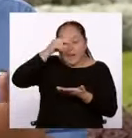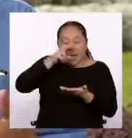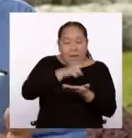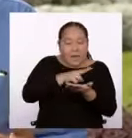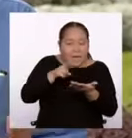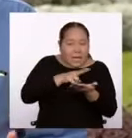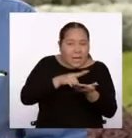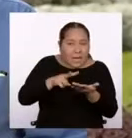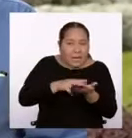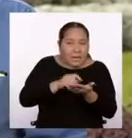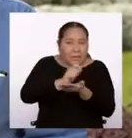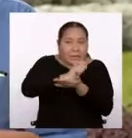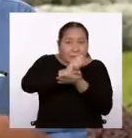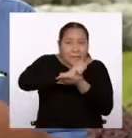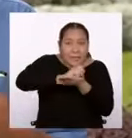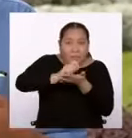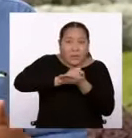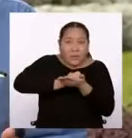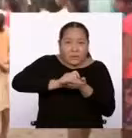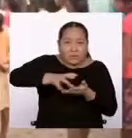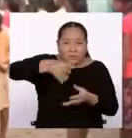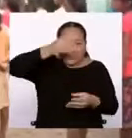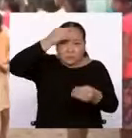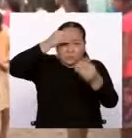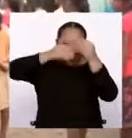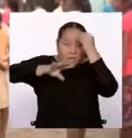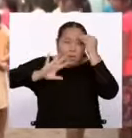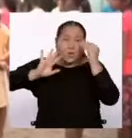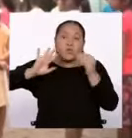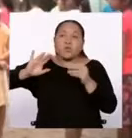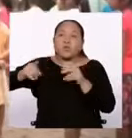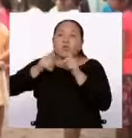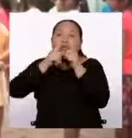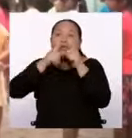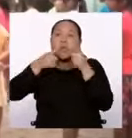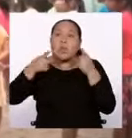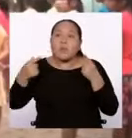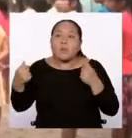aprender a acceder al conocimiento en su lengua originaria.